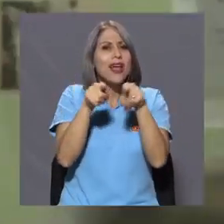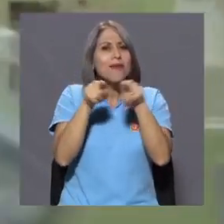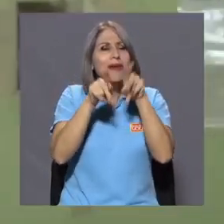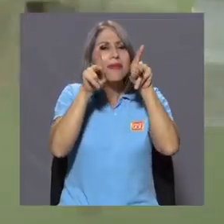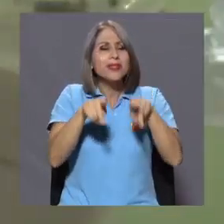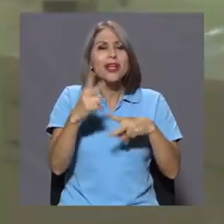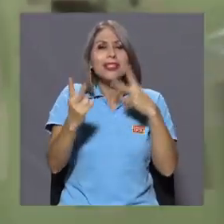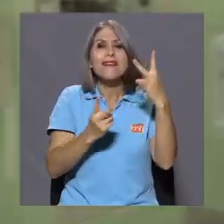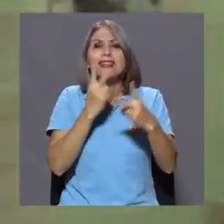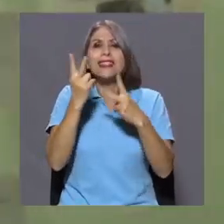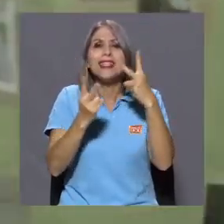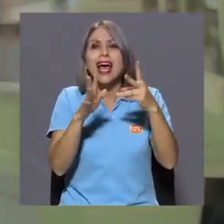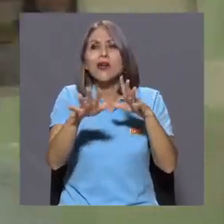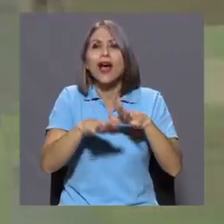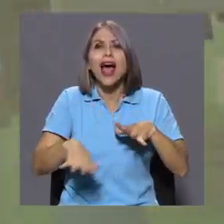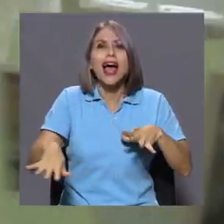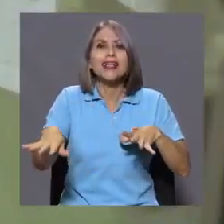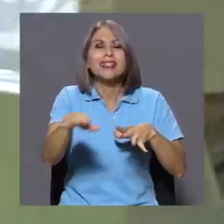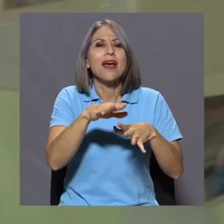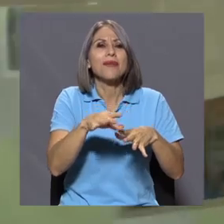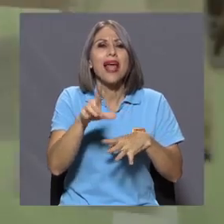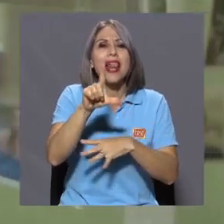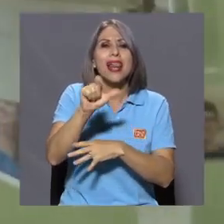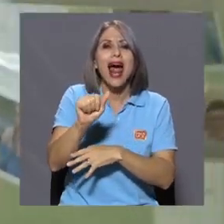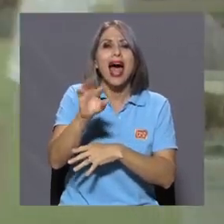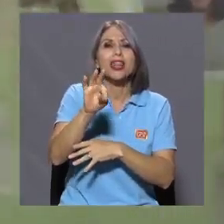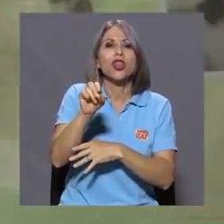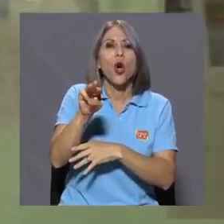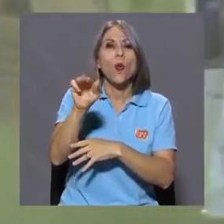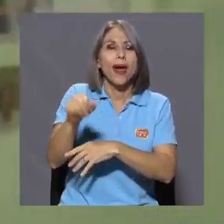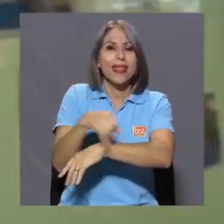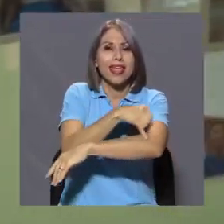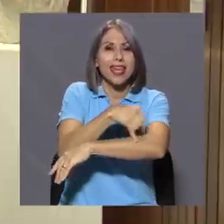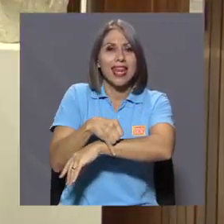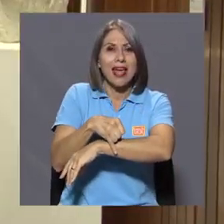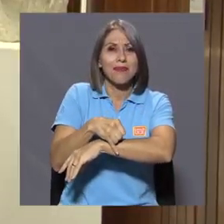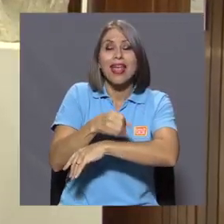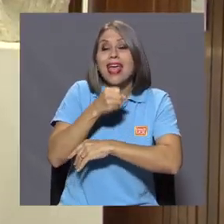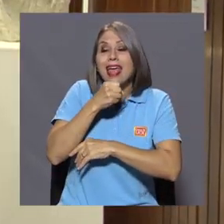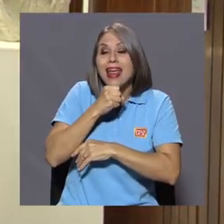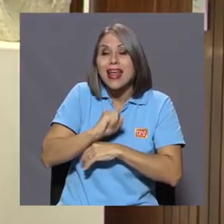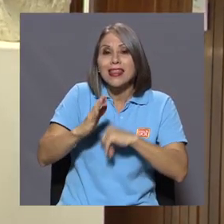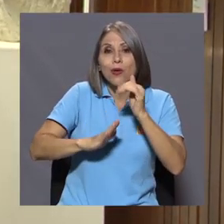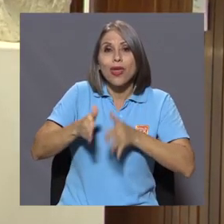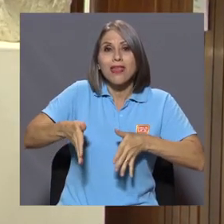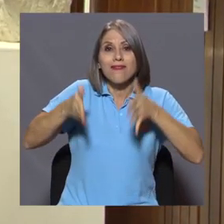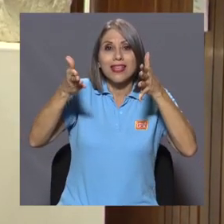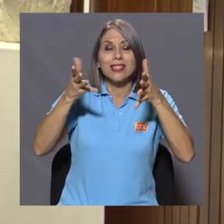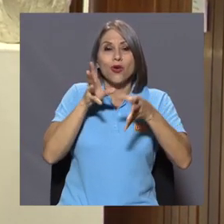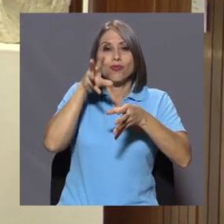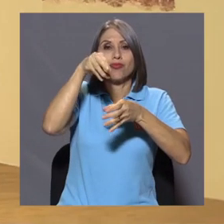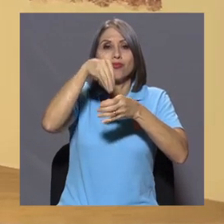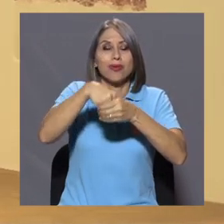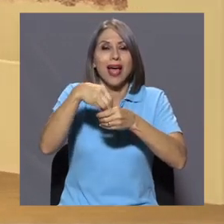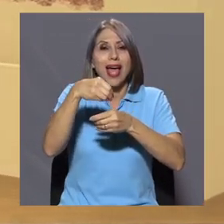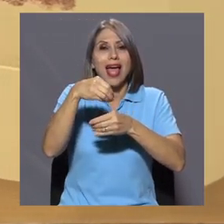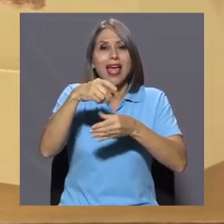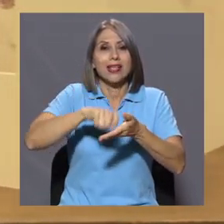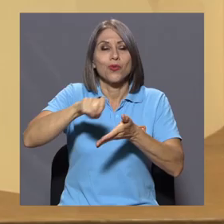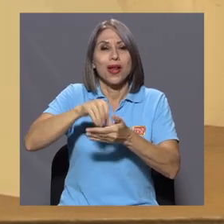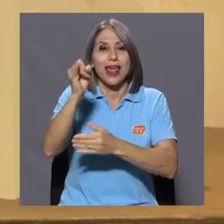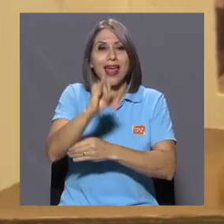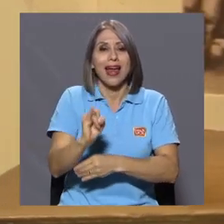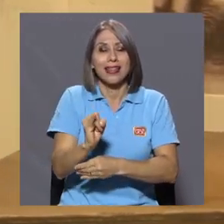visitante de la toma de ingeniería, una exposición de arte colectivo en el antiguo edificio que ahora forma parte de la Escuela de Artes Plásticas.